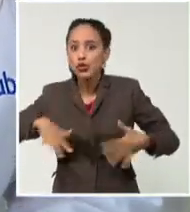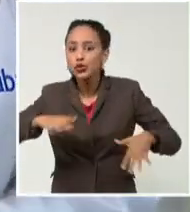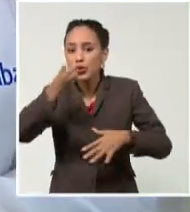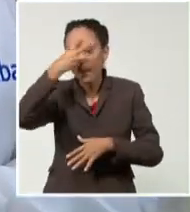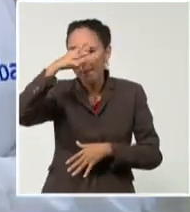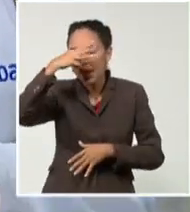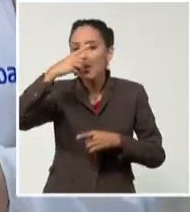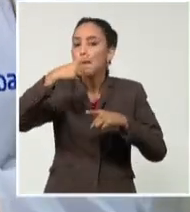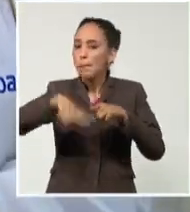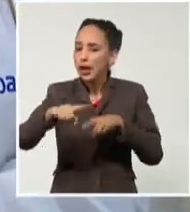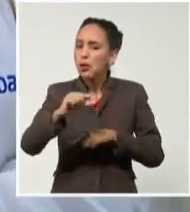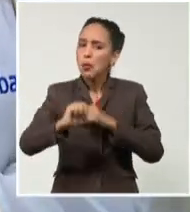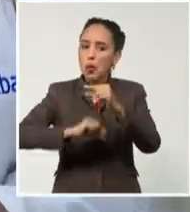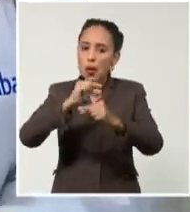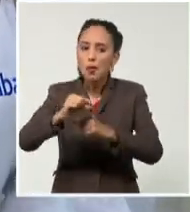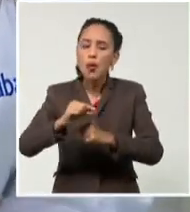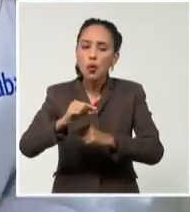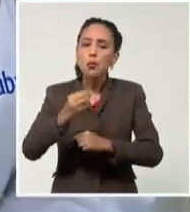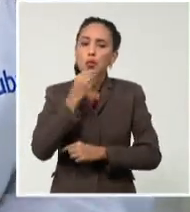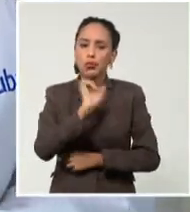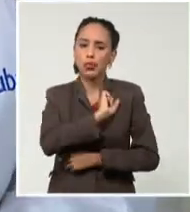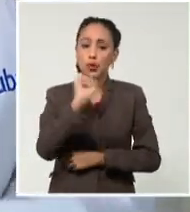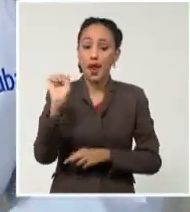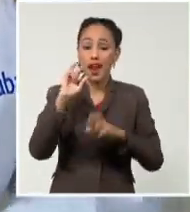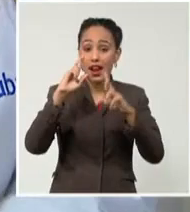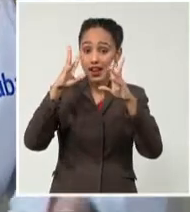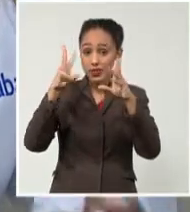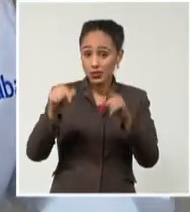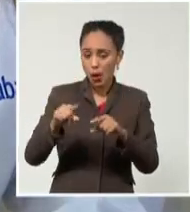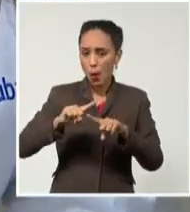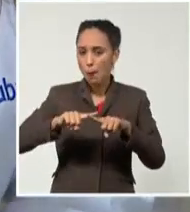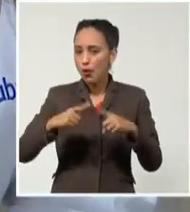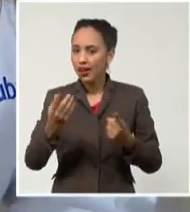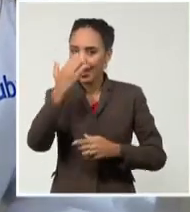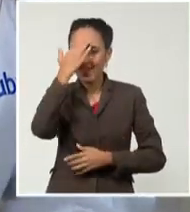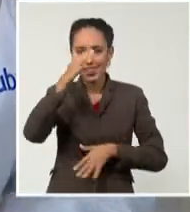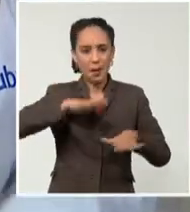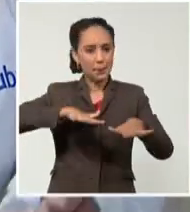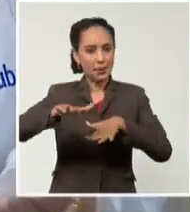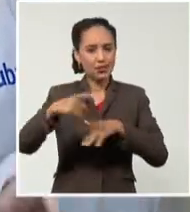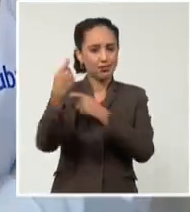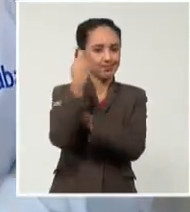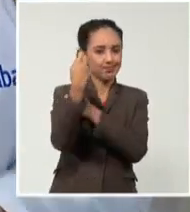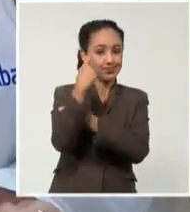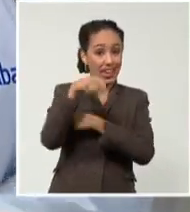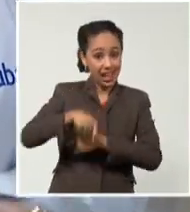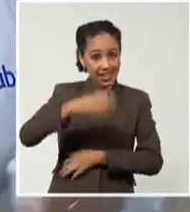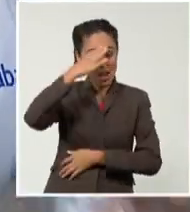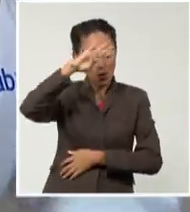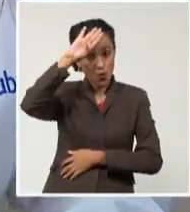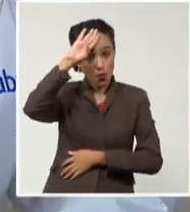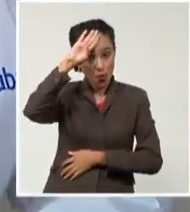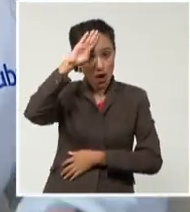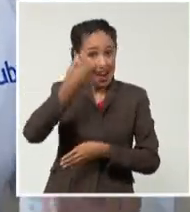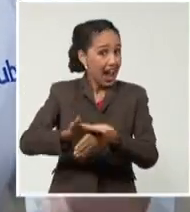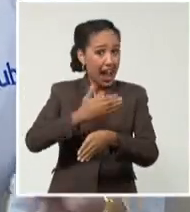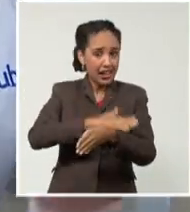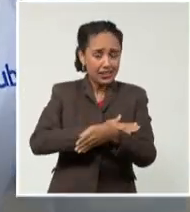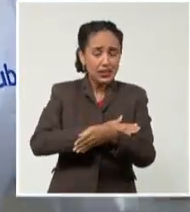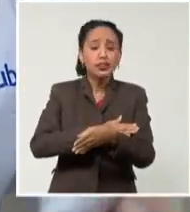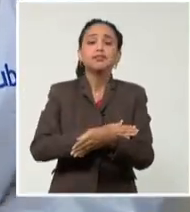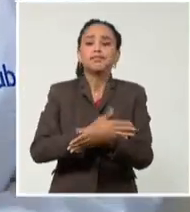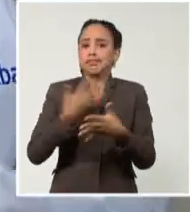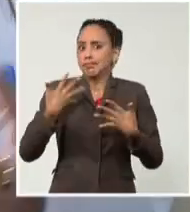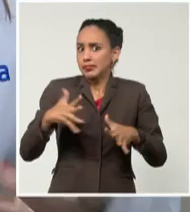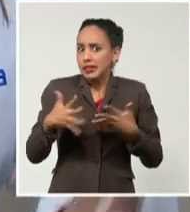nos crecimos. Y los resultados fueron justamente por la preparación que hemos recibido aquí, que aún cuando teníamos miedo de